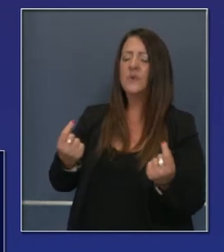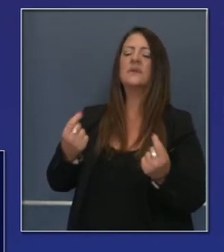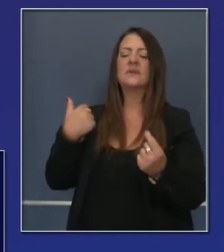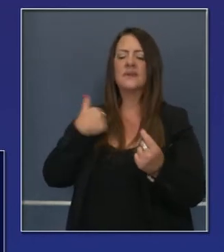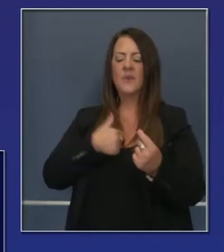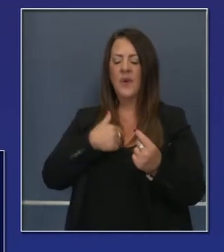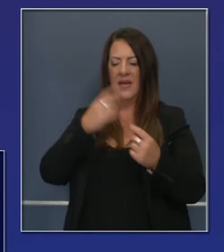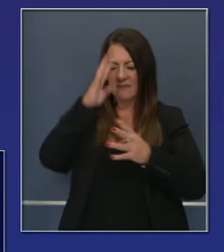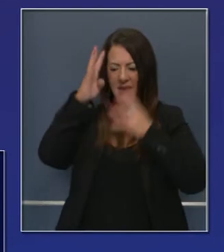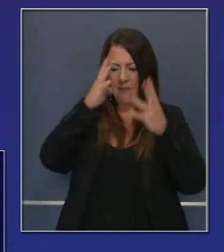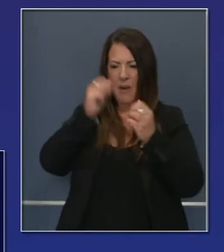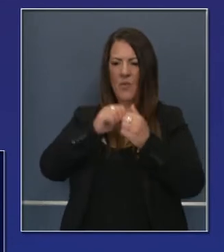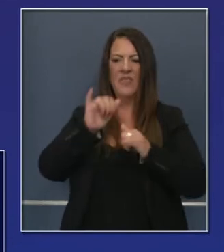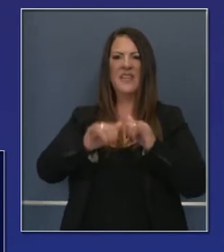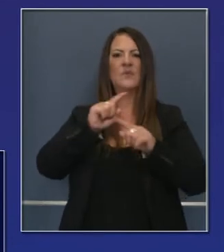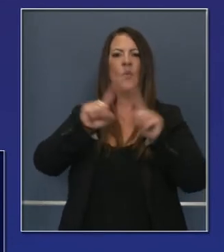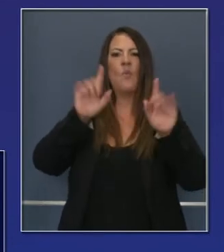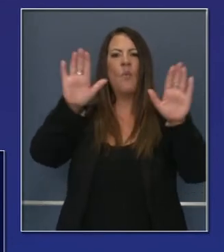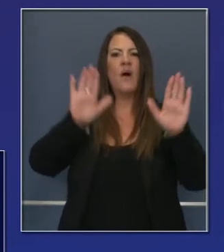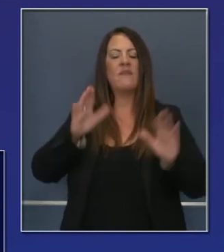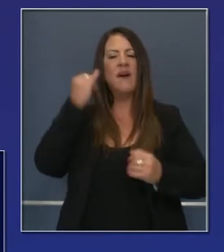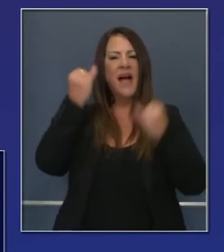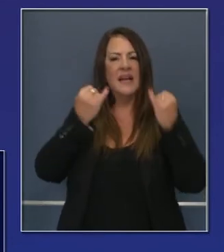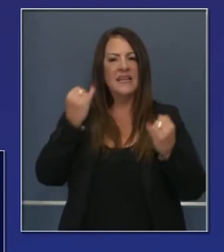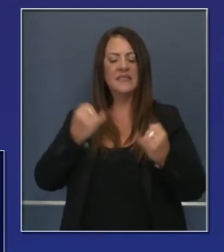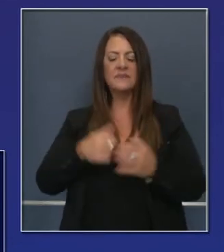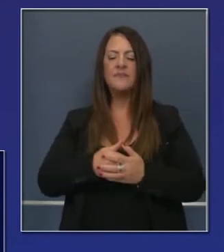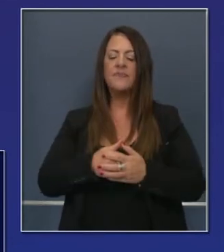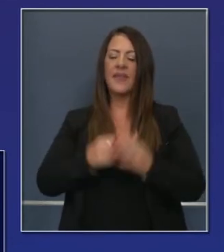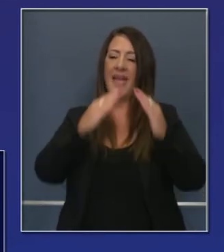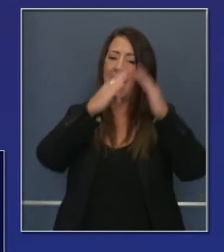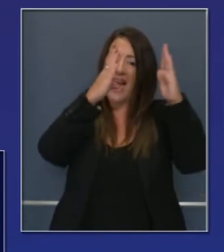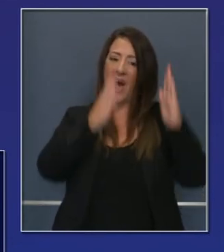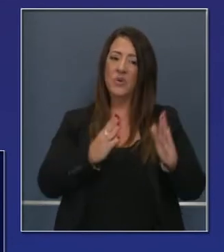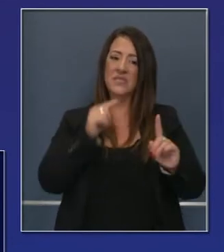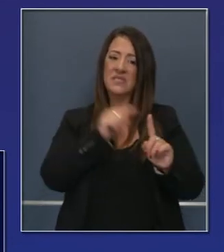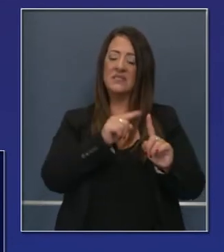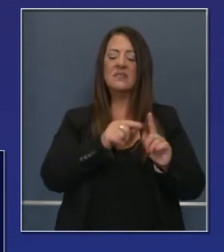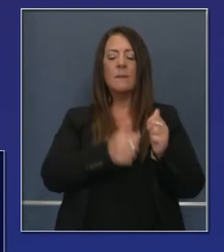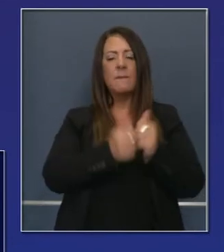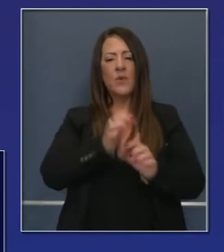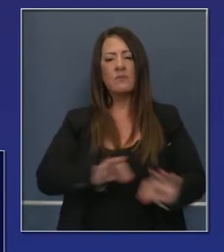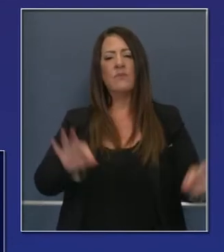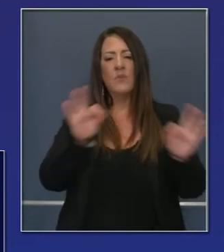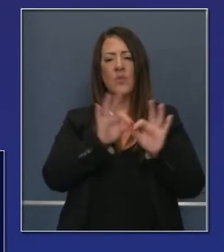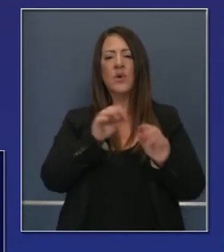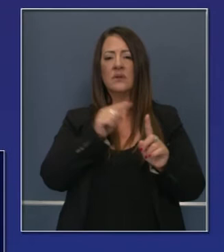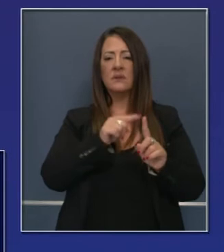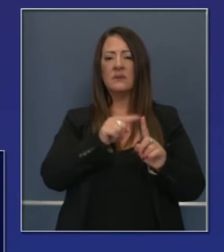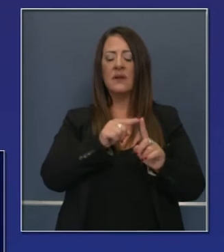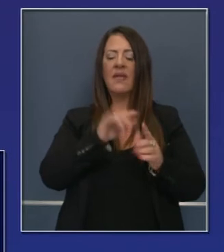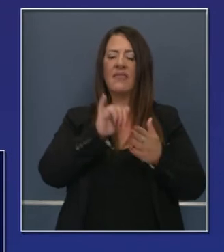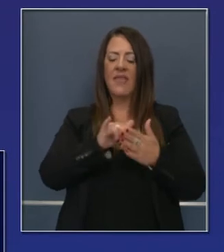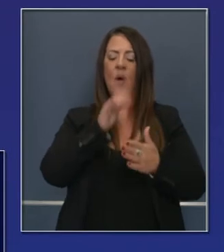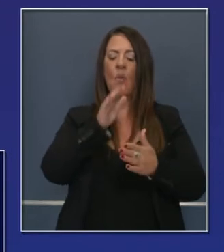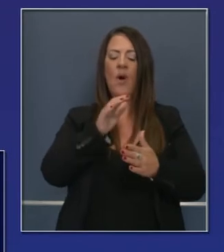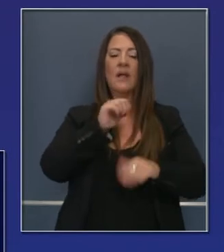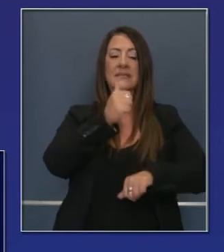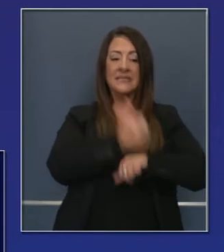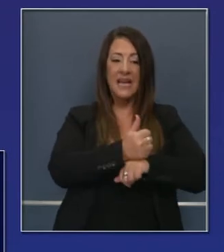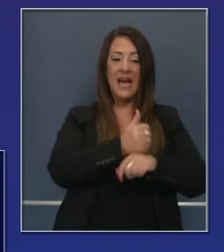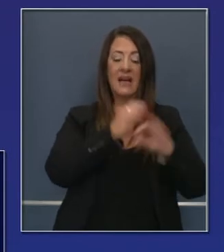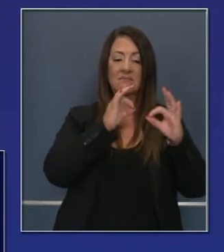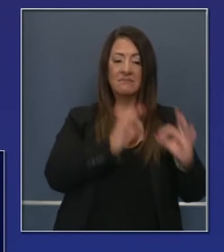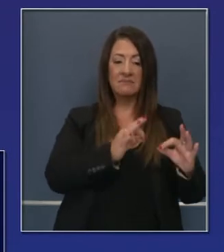es el resultado de nuestro nuevo acercamiento, de cómo obtener vivienda, un elemento de la vivienda como